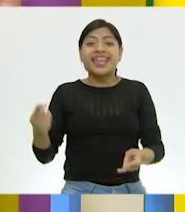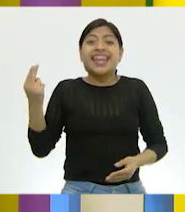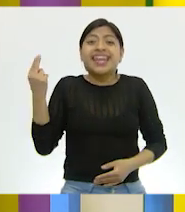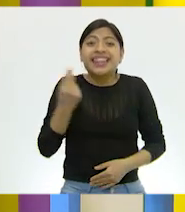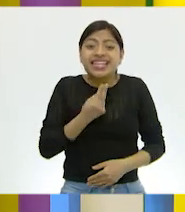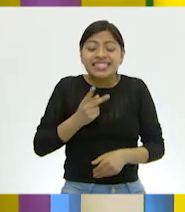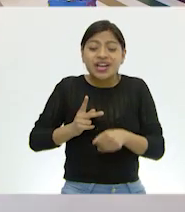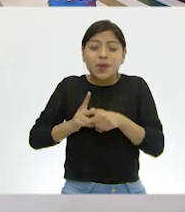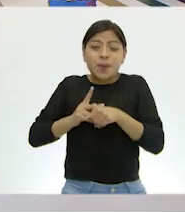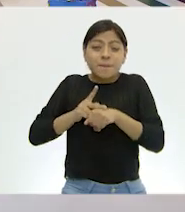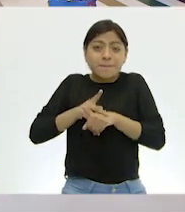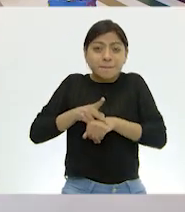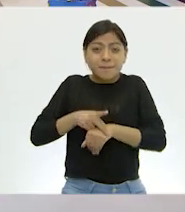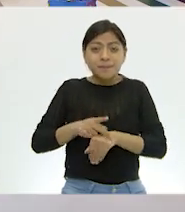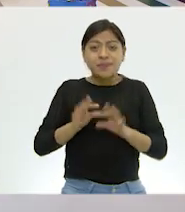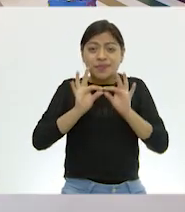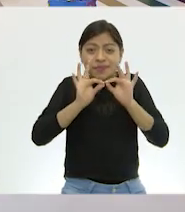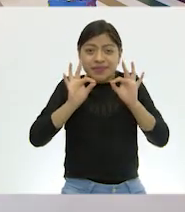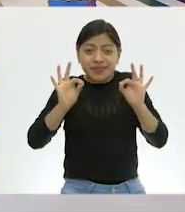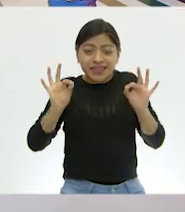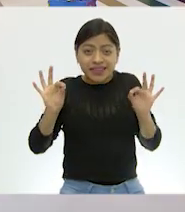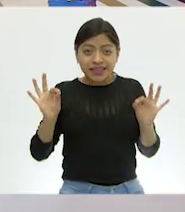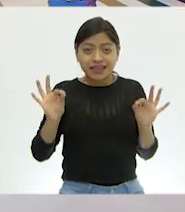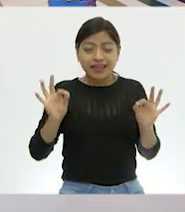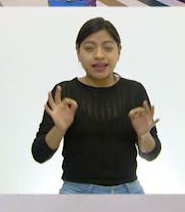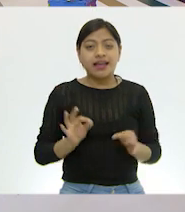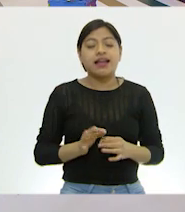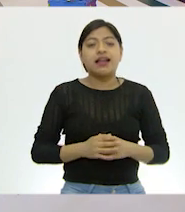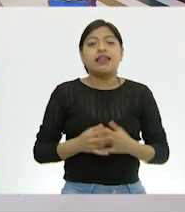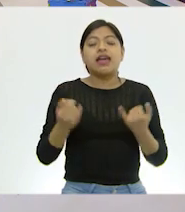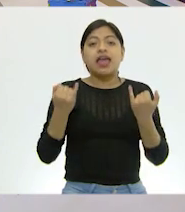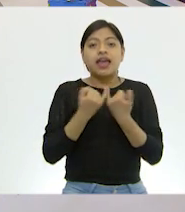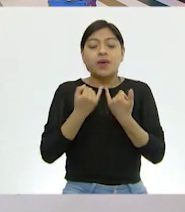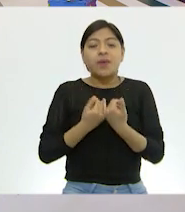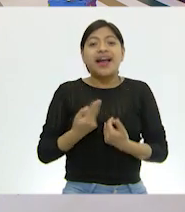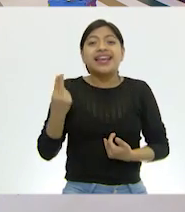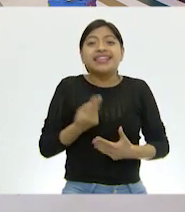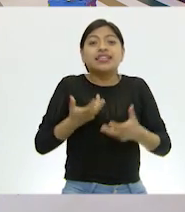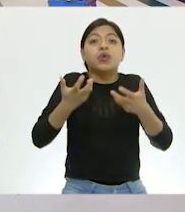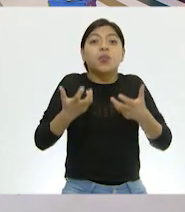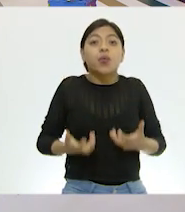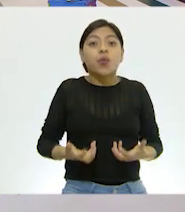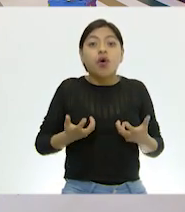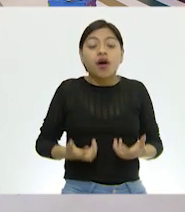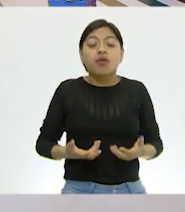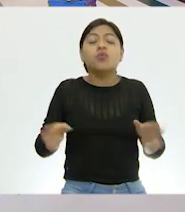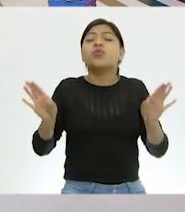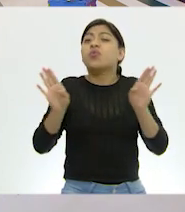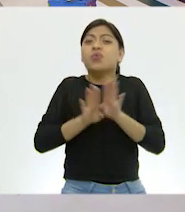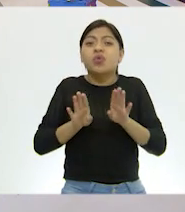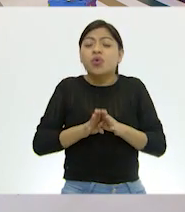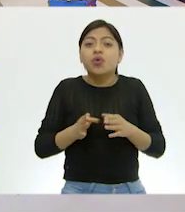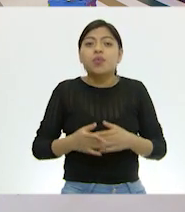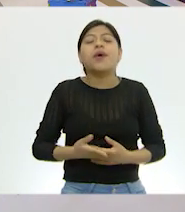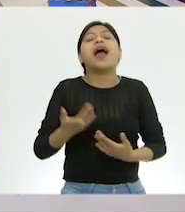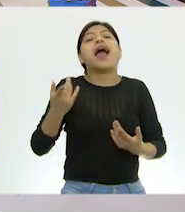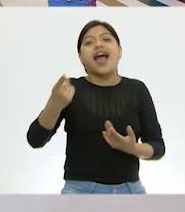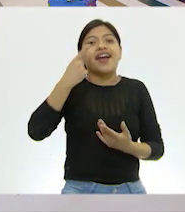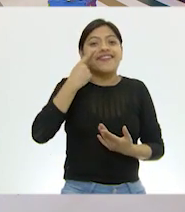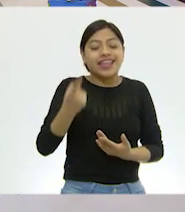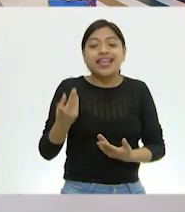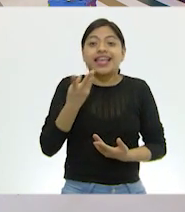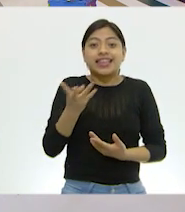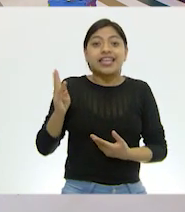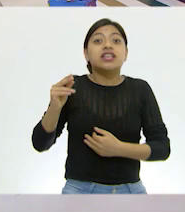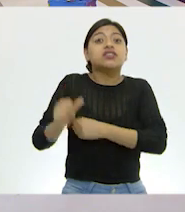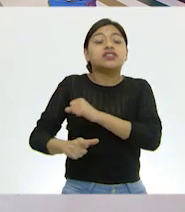Hablando de las otras especies que respiran de forma diferente. Ah, muy bien. Hablamos de varios de esos animales. No sé si